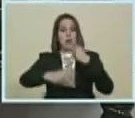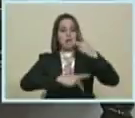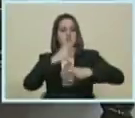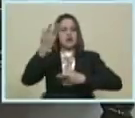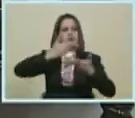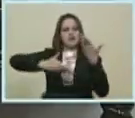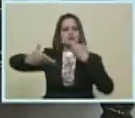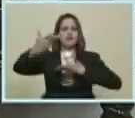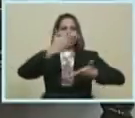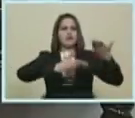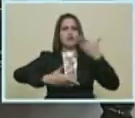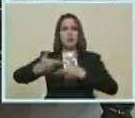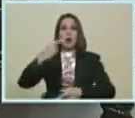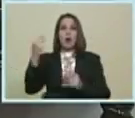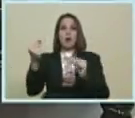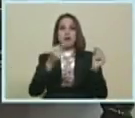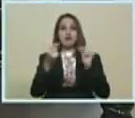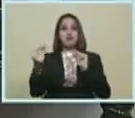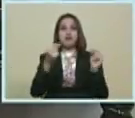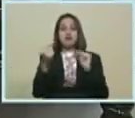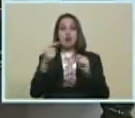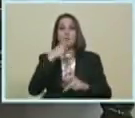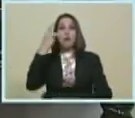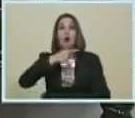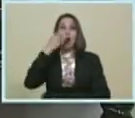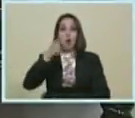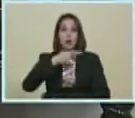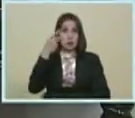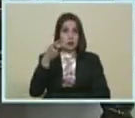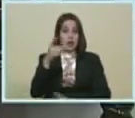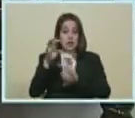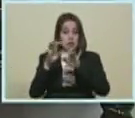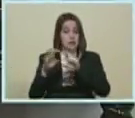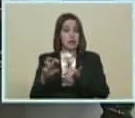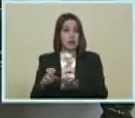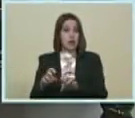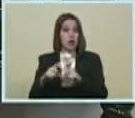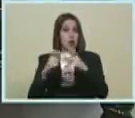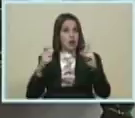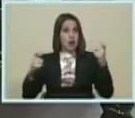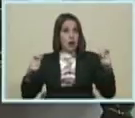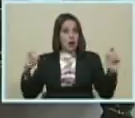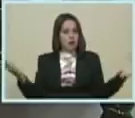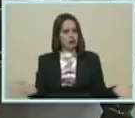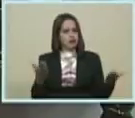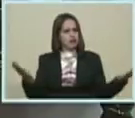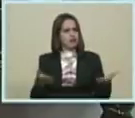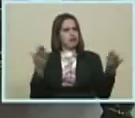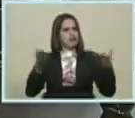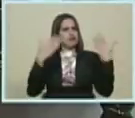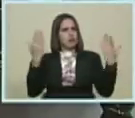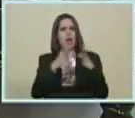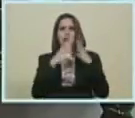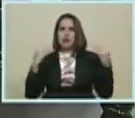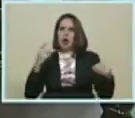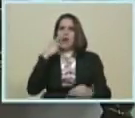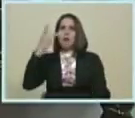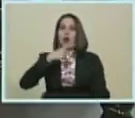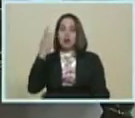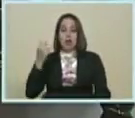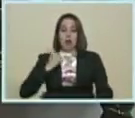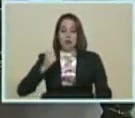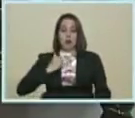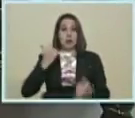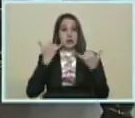negociación Política El secretario El secretario Alienta A los actores Políticos Venezolanos A aprovechar Esta